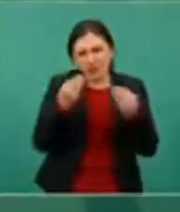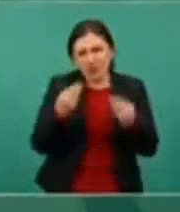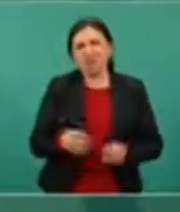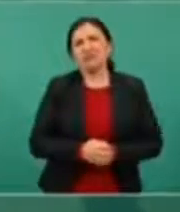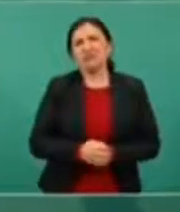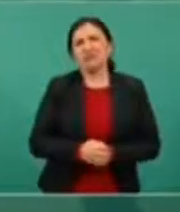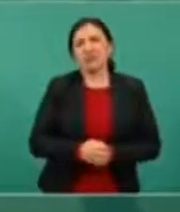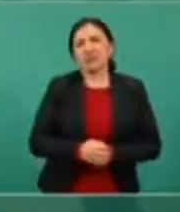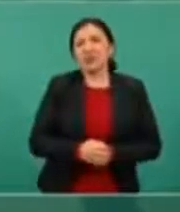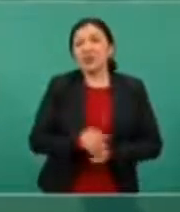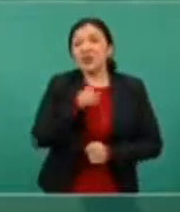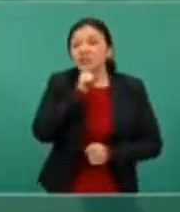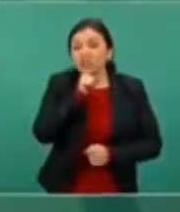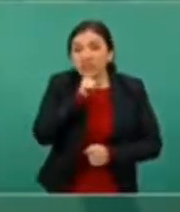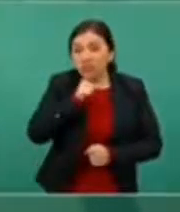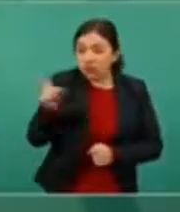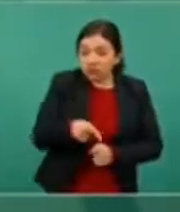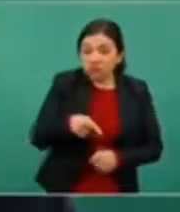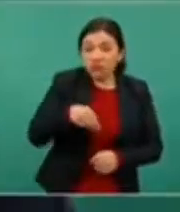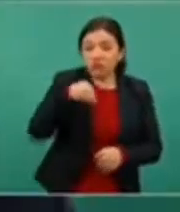Amenazas, intimidaciones.